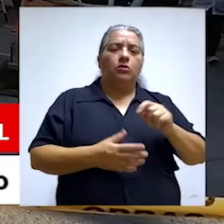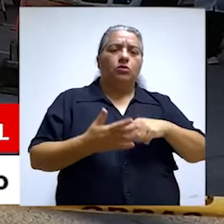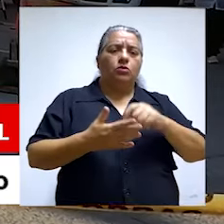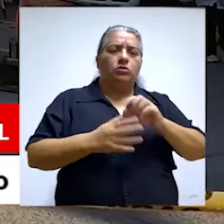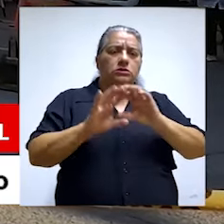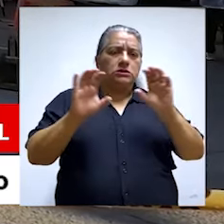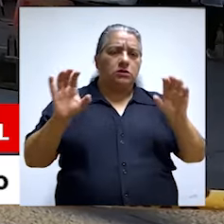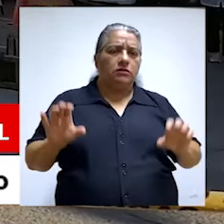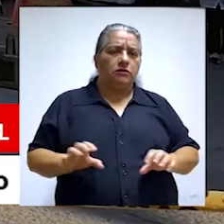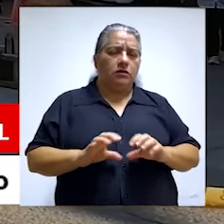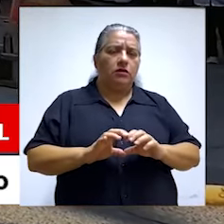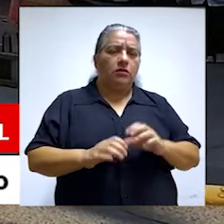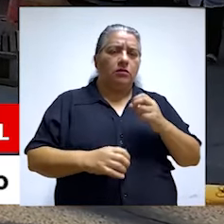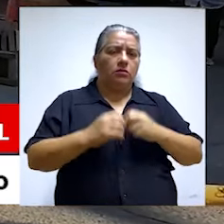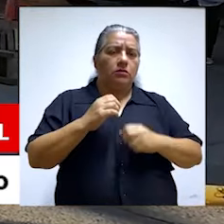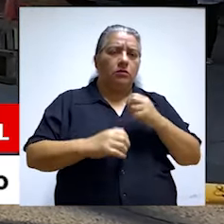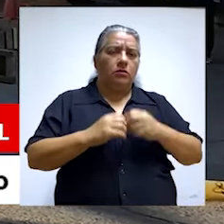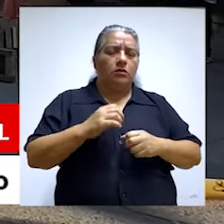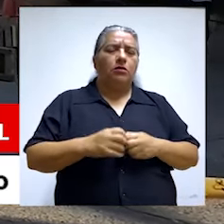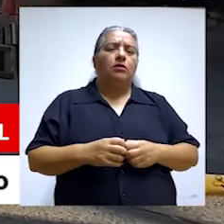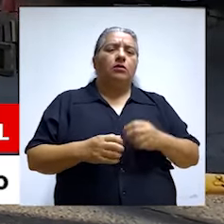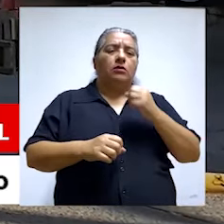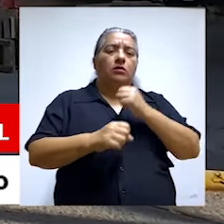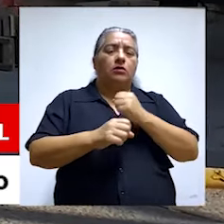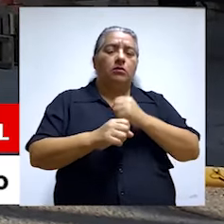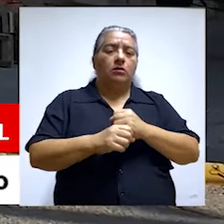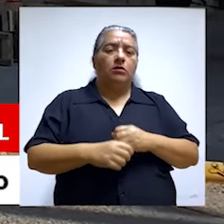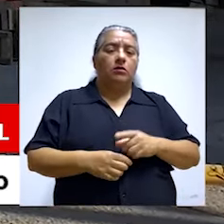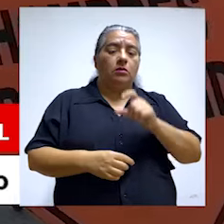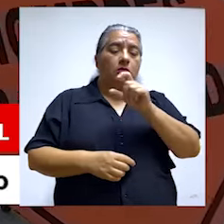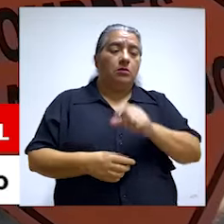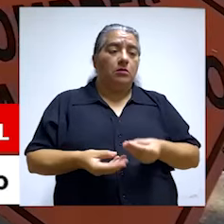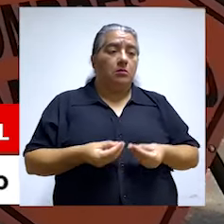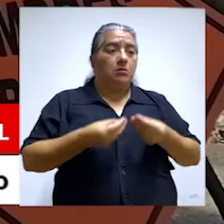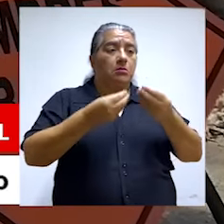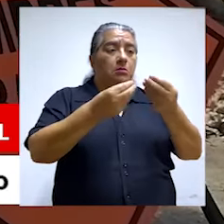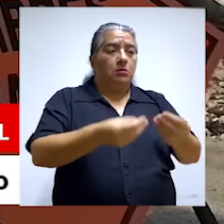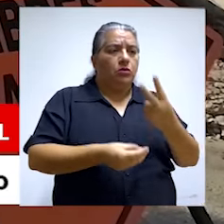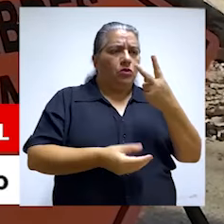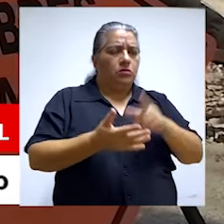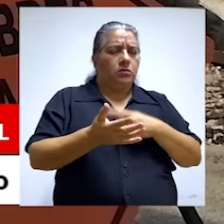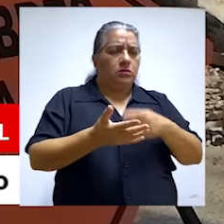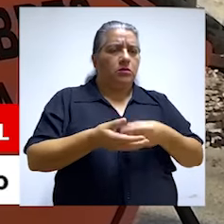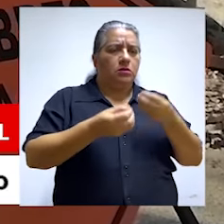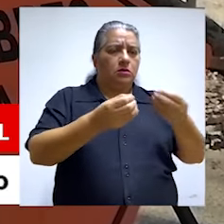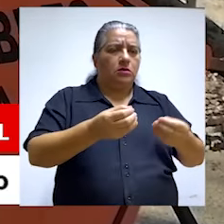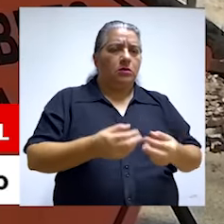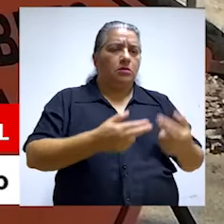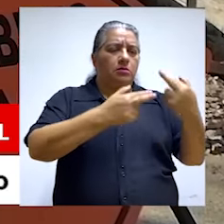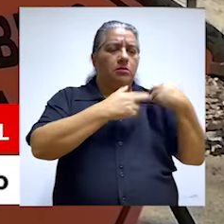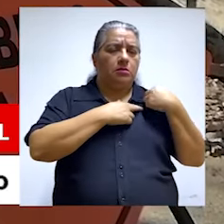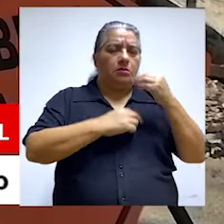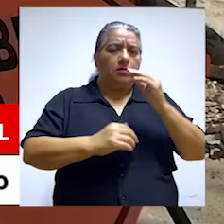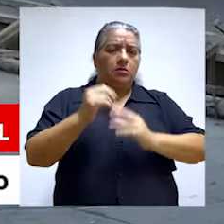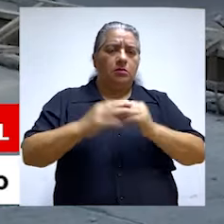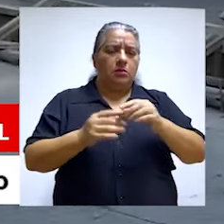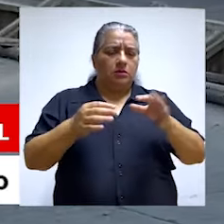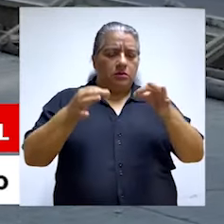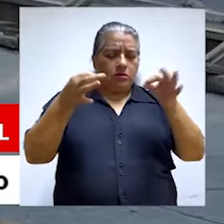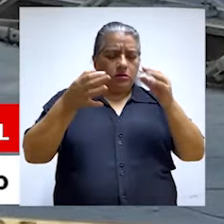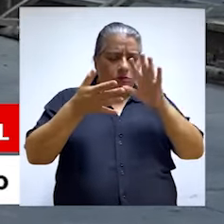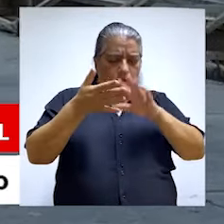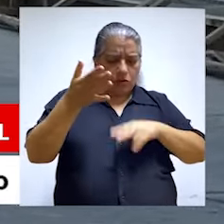13, en mérito a un certificado de incapacidad temporal para el trabajo, entregado por el residente de obra hasta en dos oportunidades.